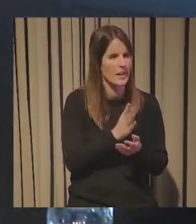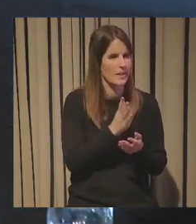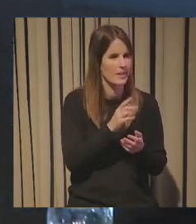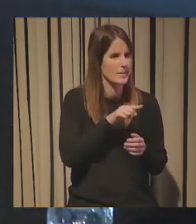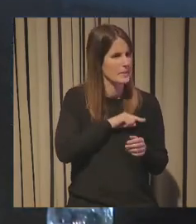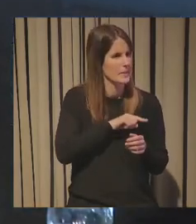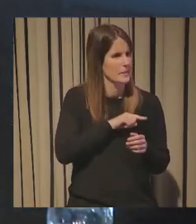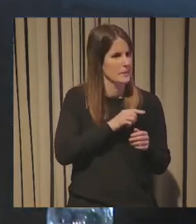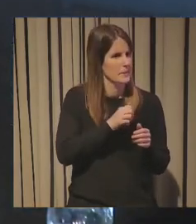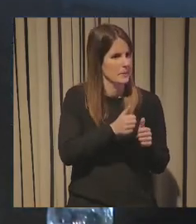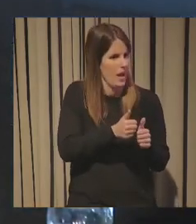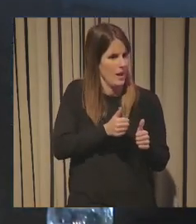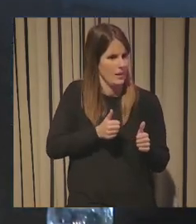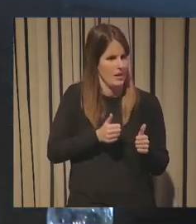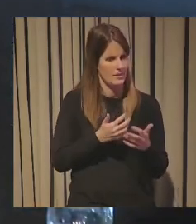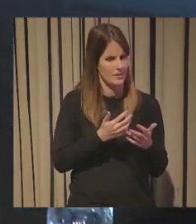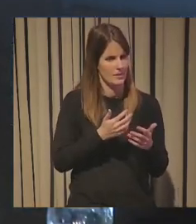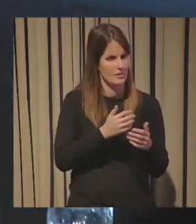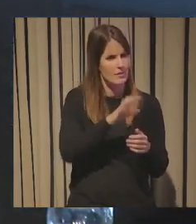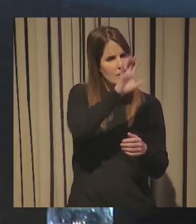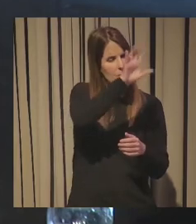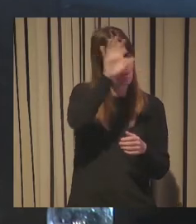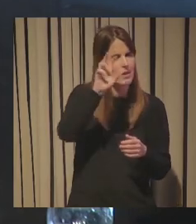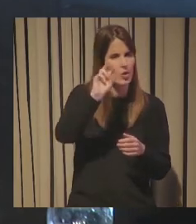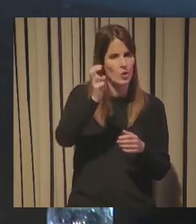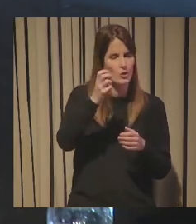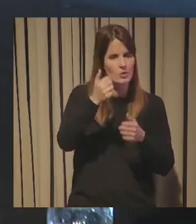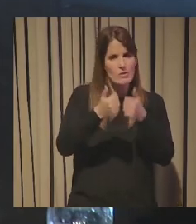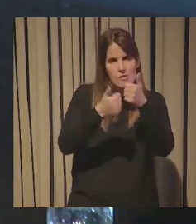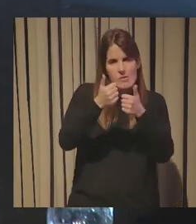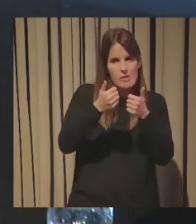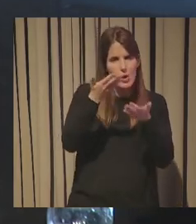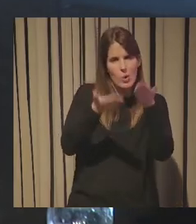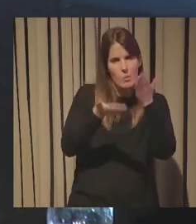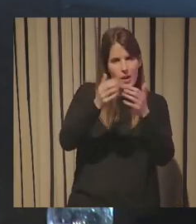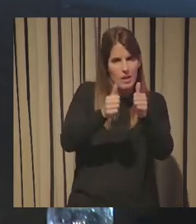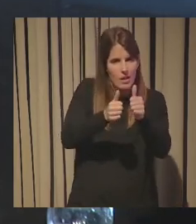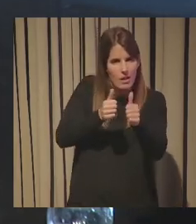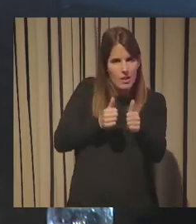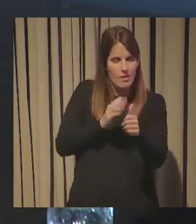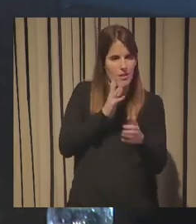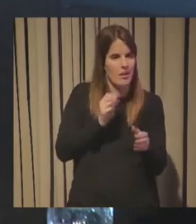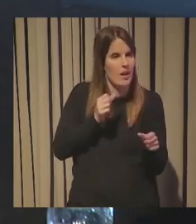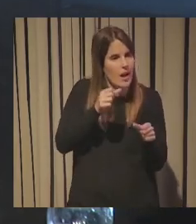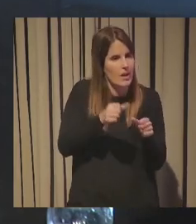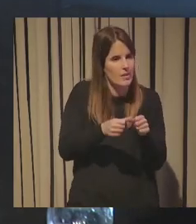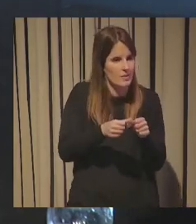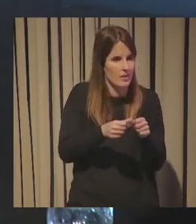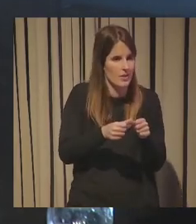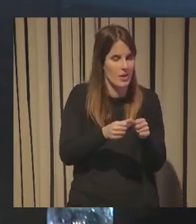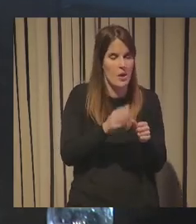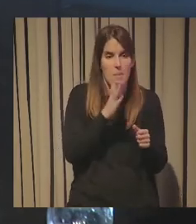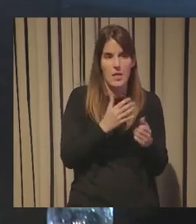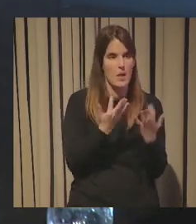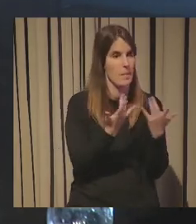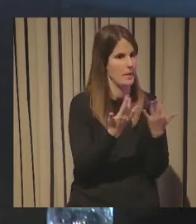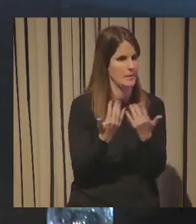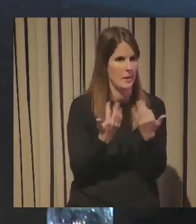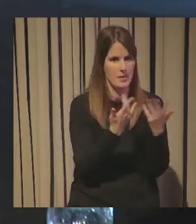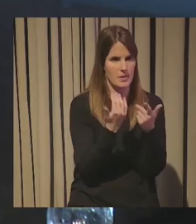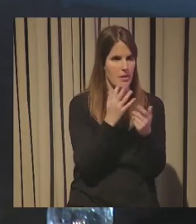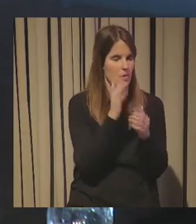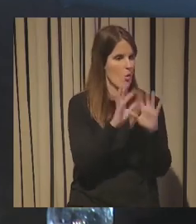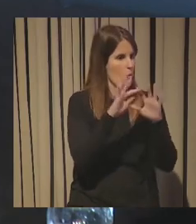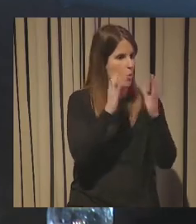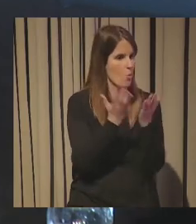atrás comparado con con otros países a lo mejor porque no se le ha dado la importancia y ahora deprisa y corriendo con todos estos cambios